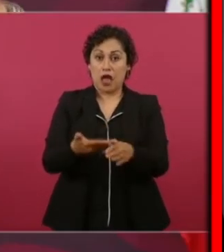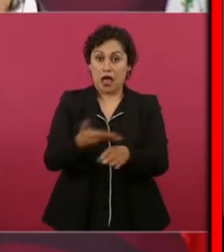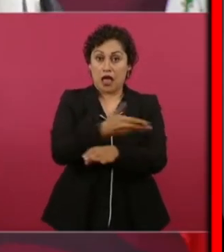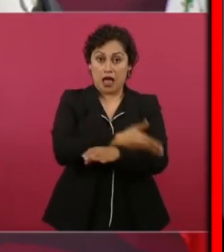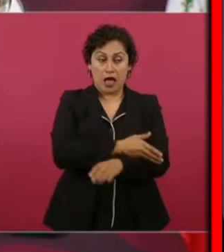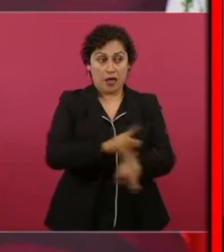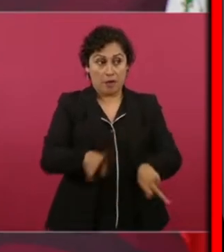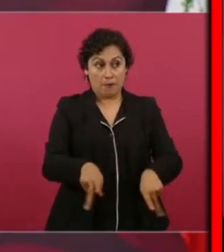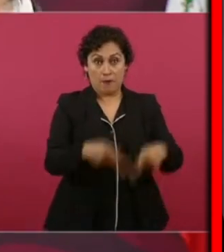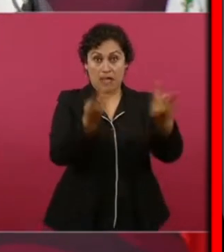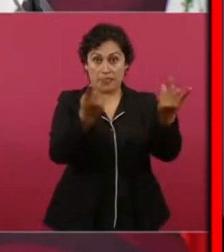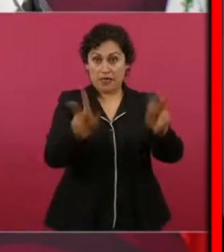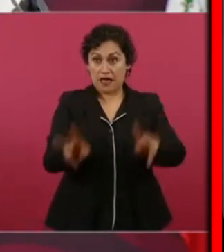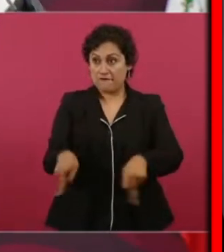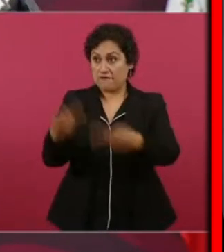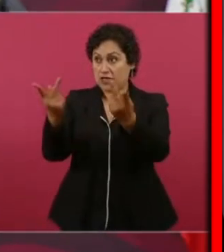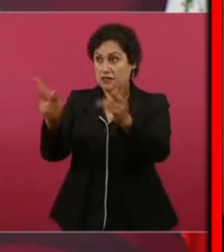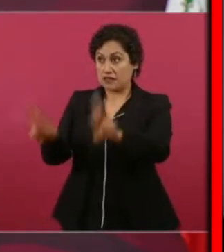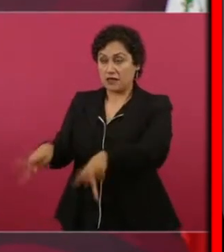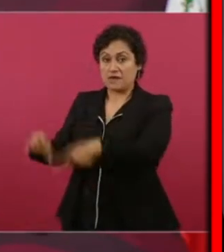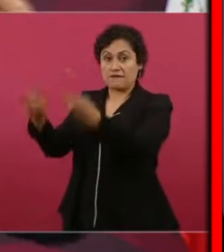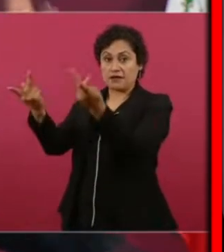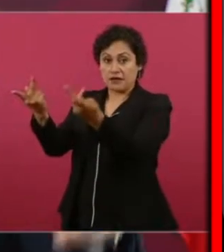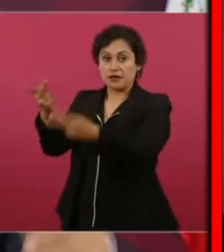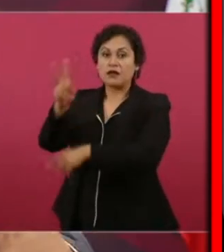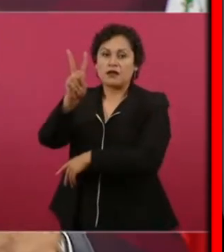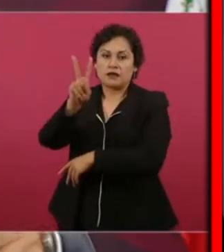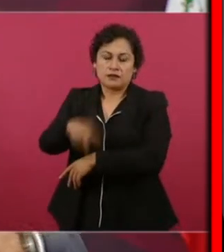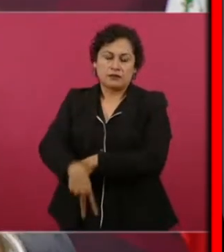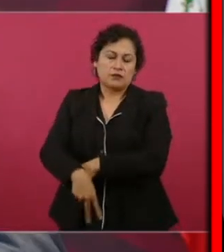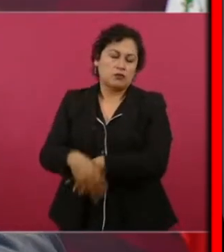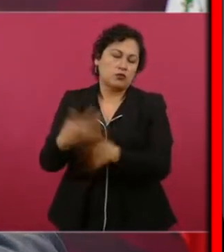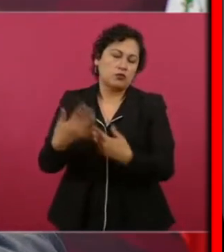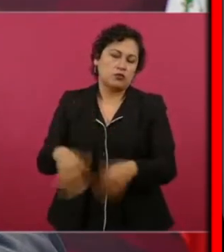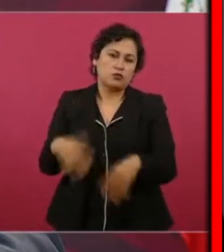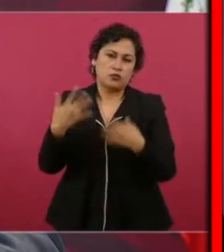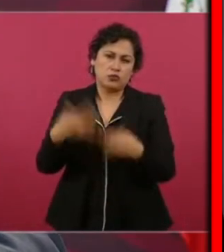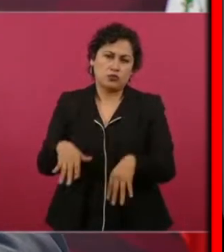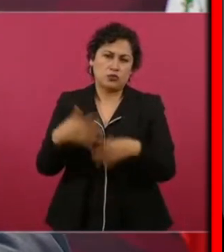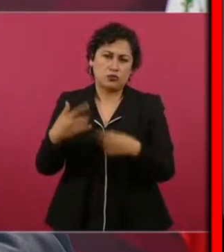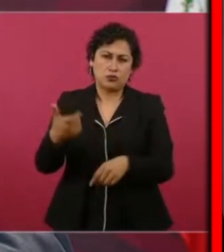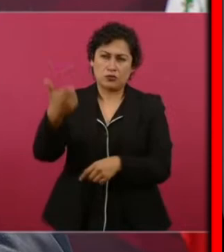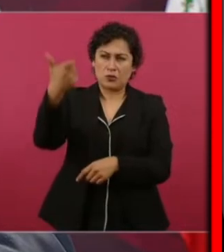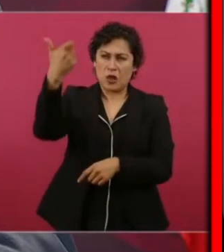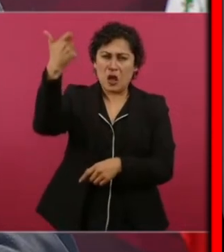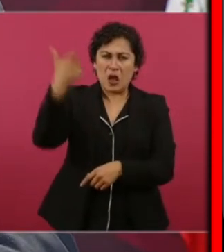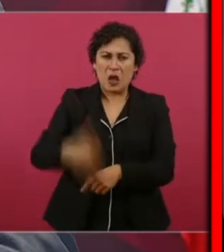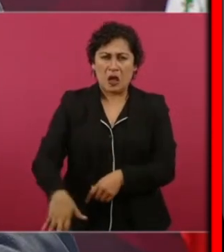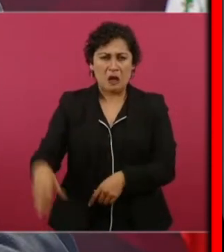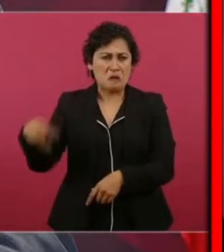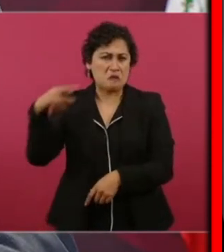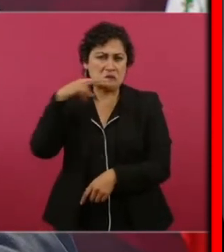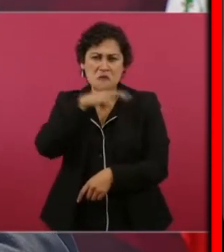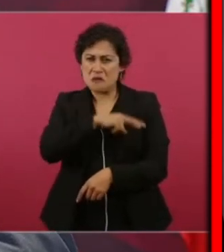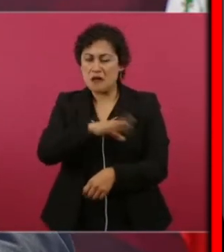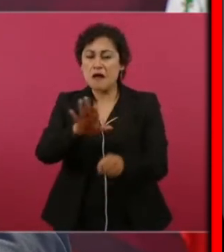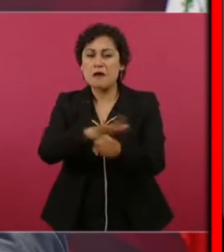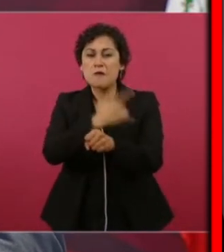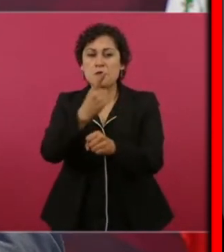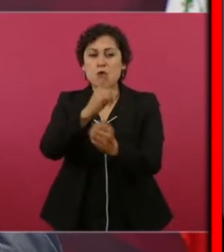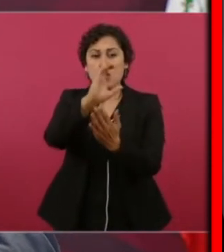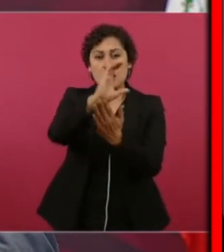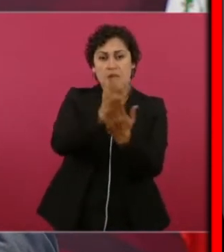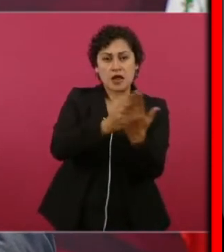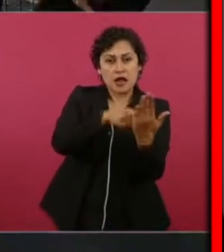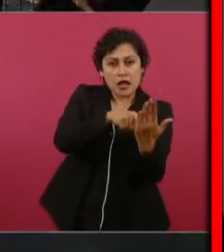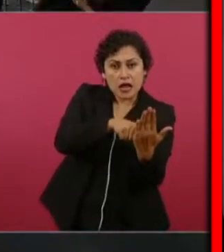plantas incluso de manera apresurada porque todos estos convenios siempre se hacen